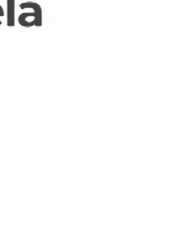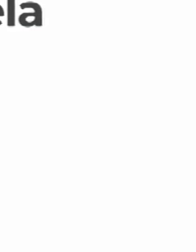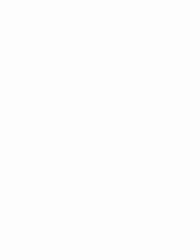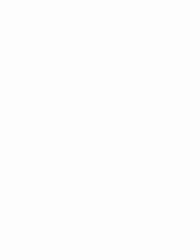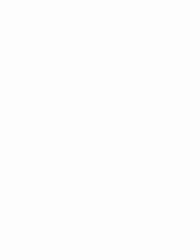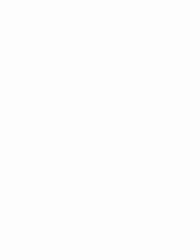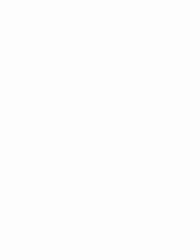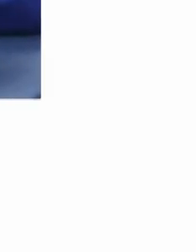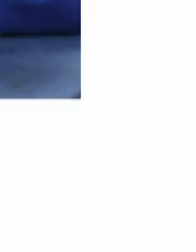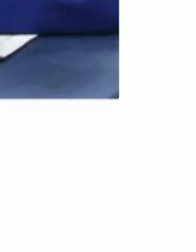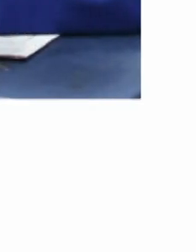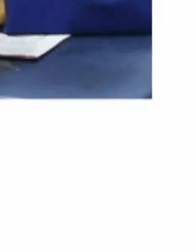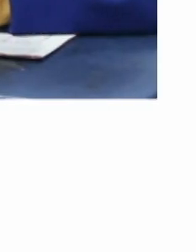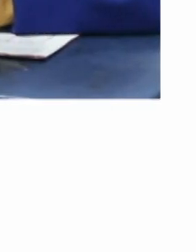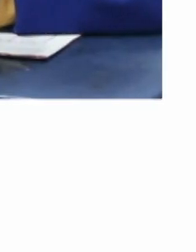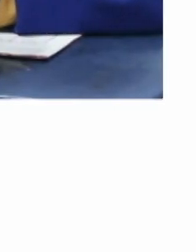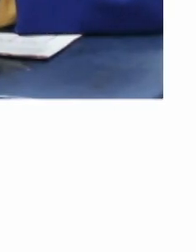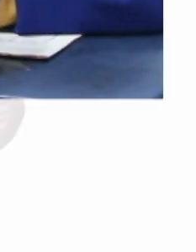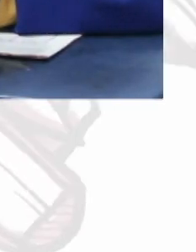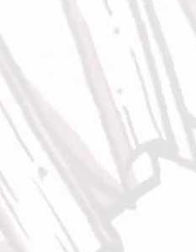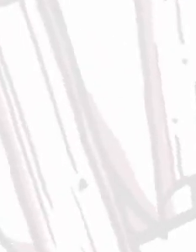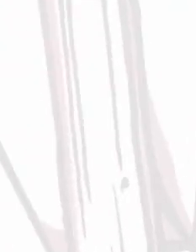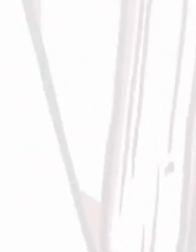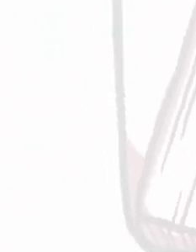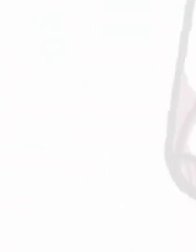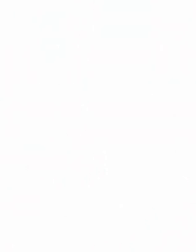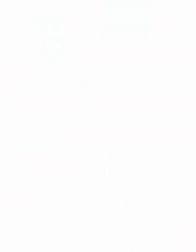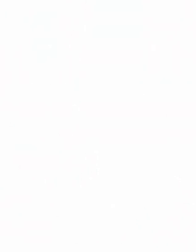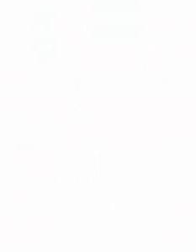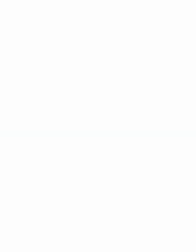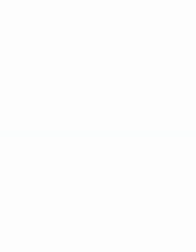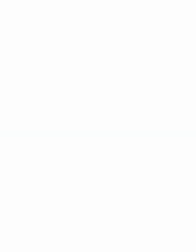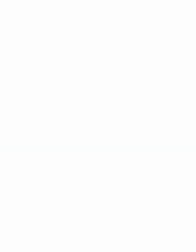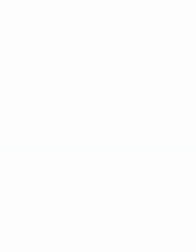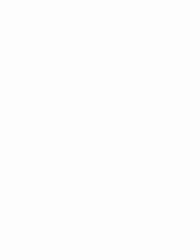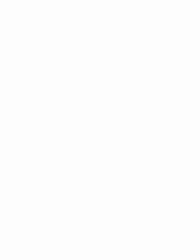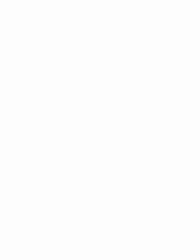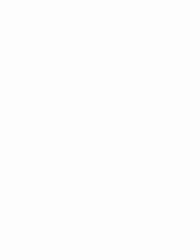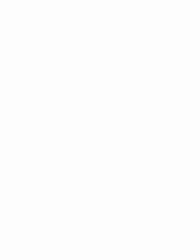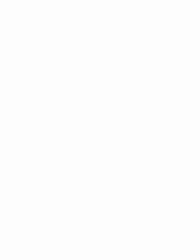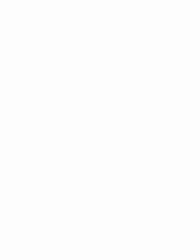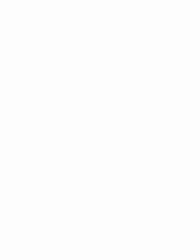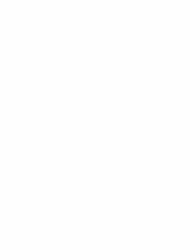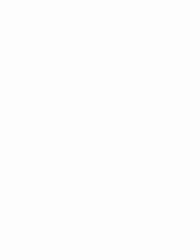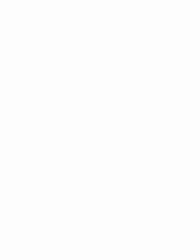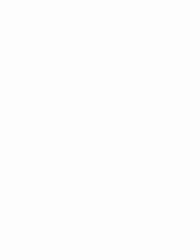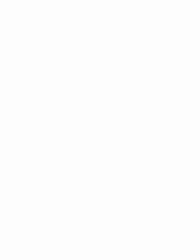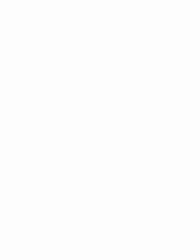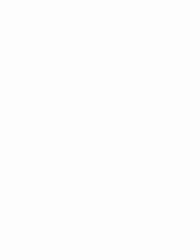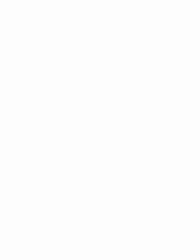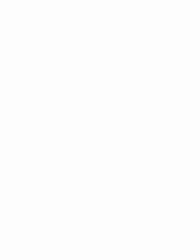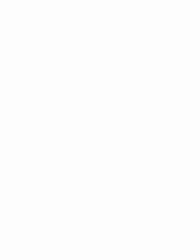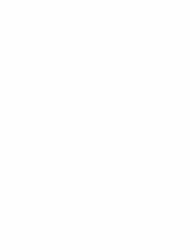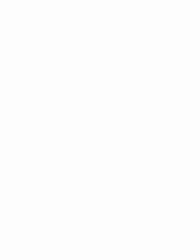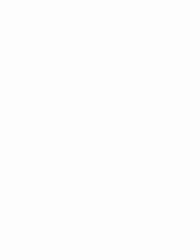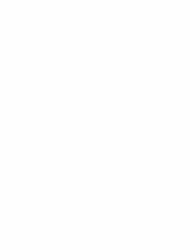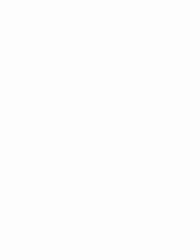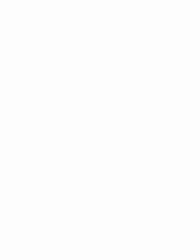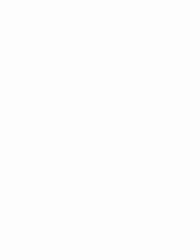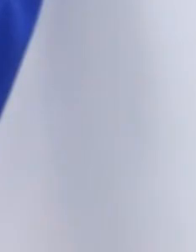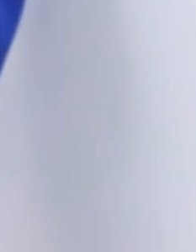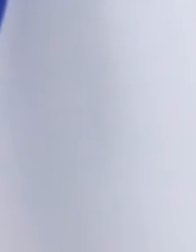mexicana. perfilando a las cuatro A's, asequibilidad, adaptabilidad, accesibilidad y